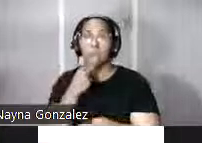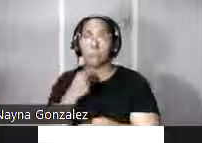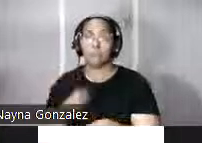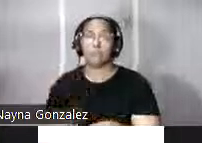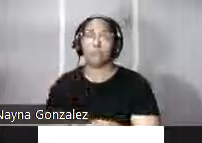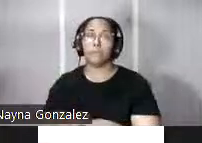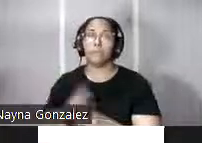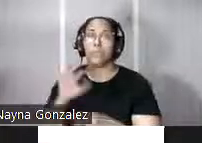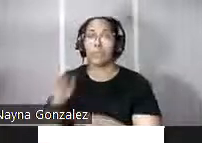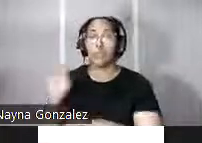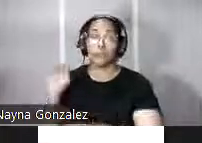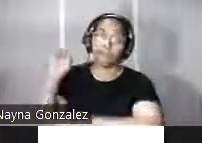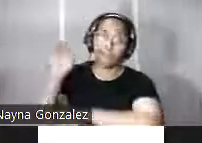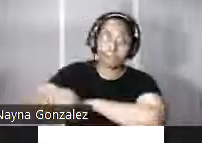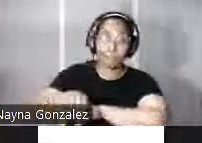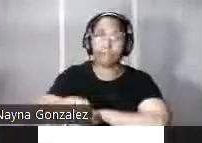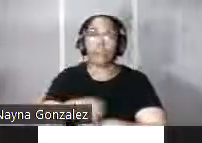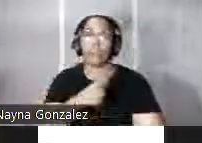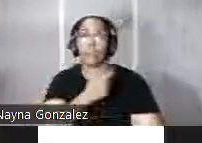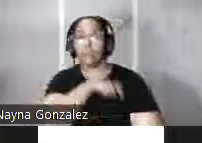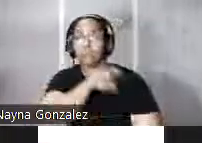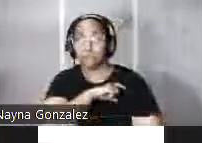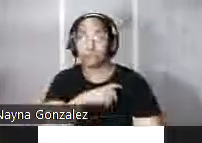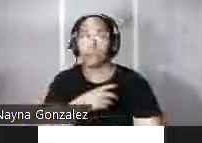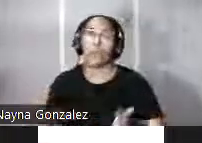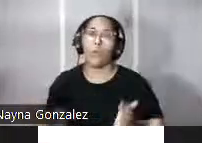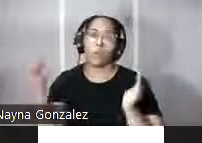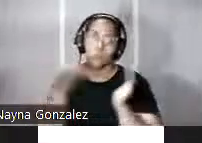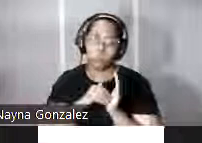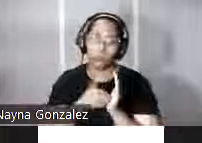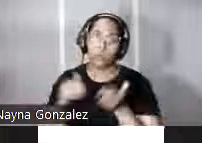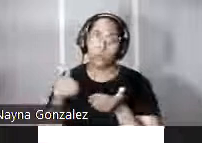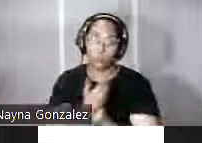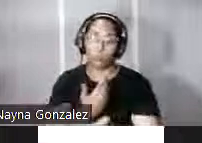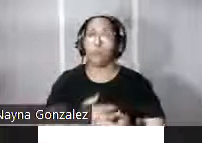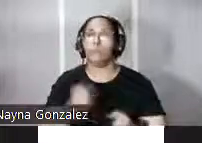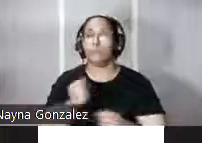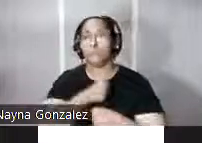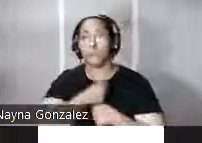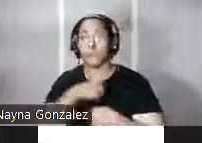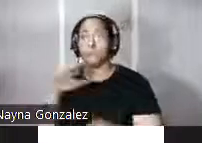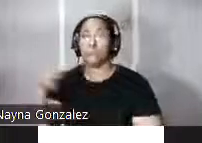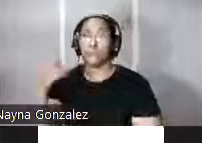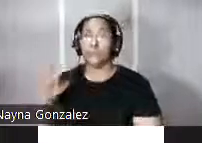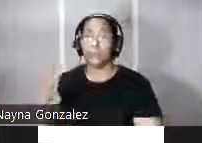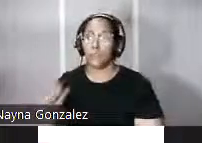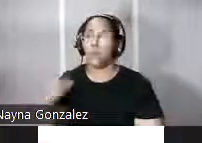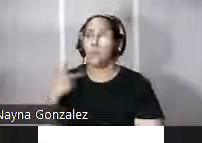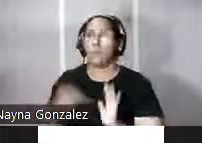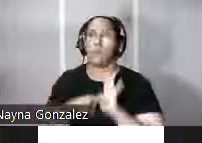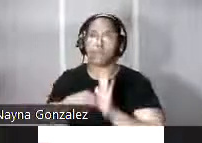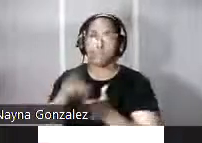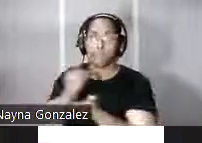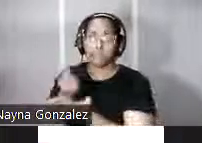esto obligó a la corona a enviar nuevos ingenieros militares y durante mi tesis doctoral pude constatar que la mayoría de los